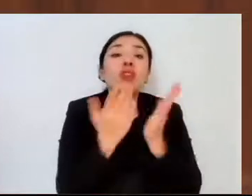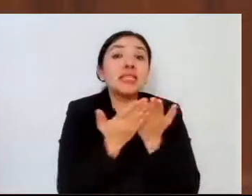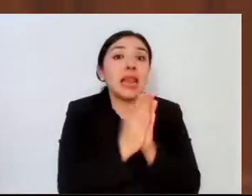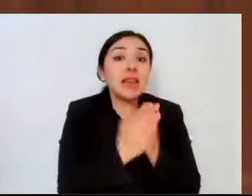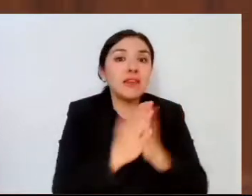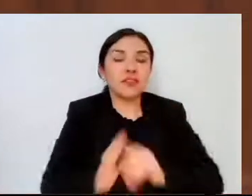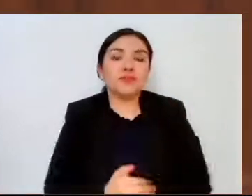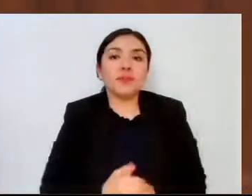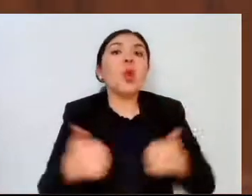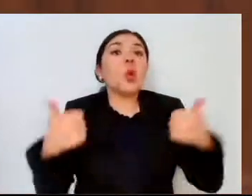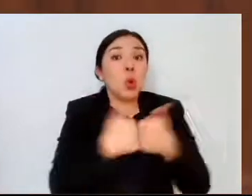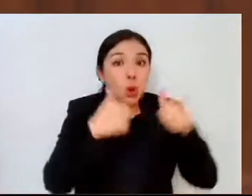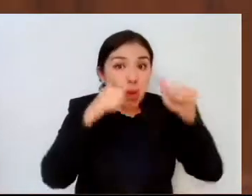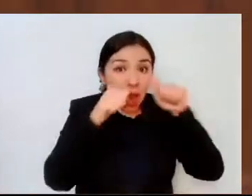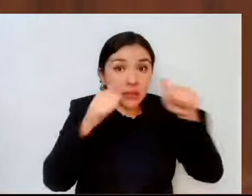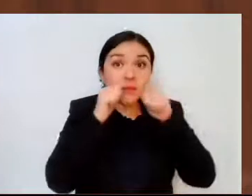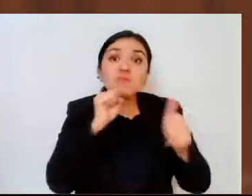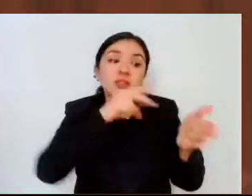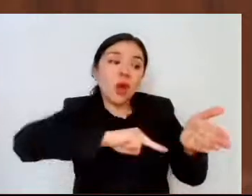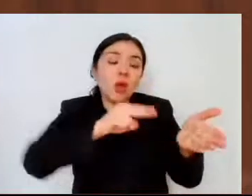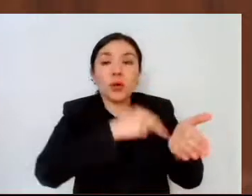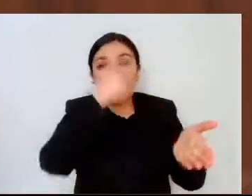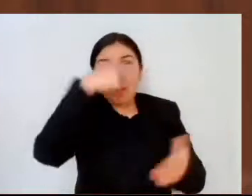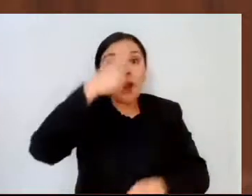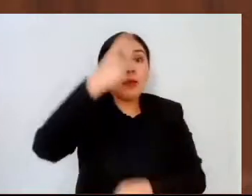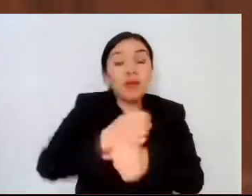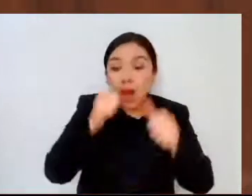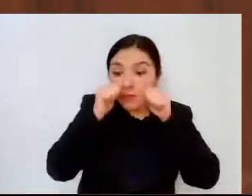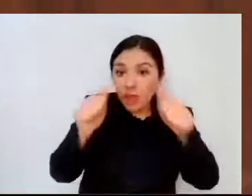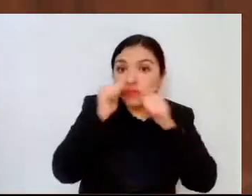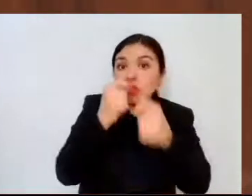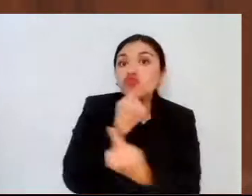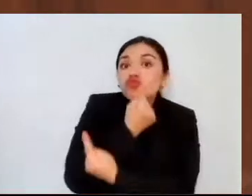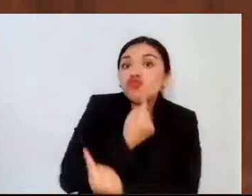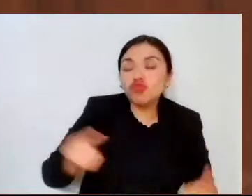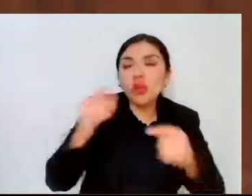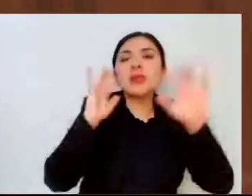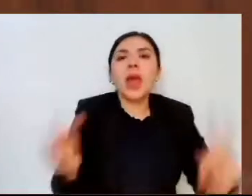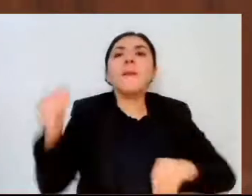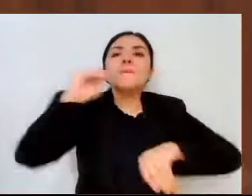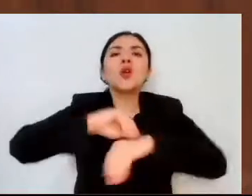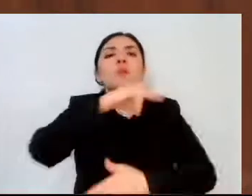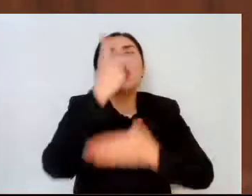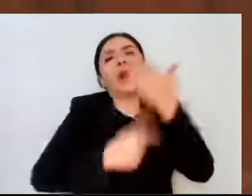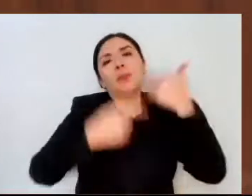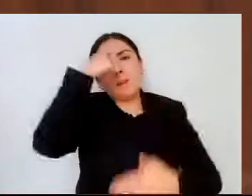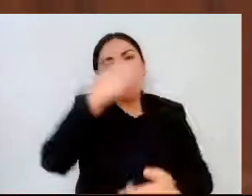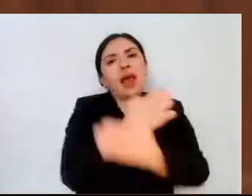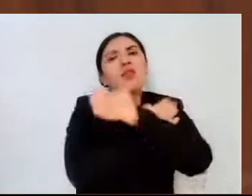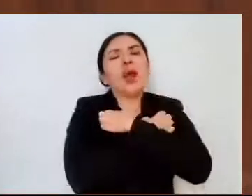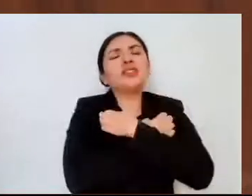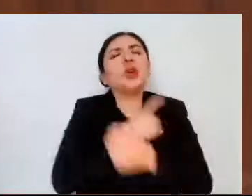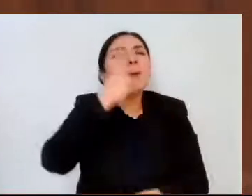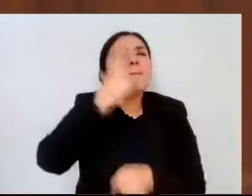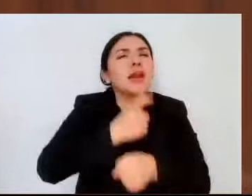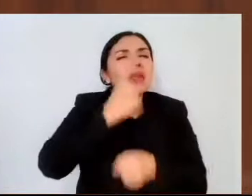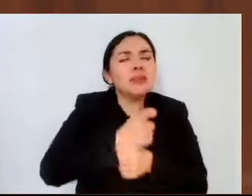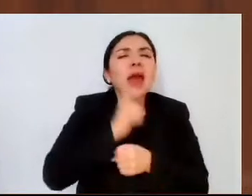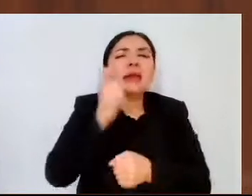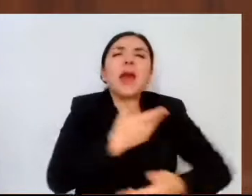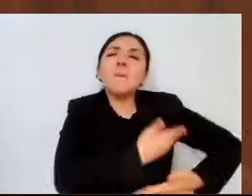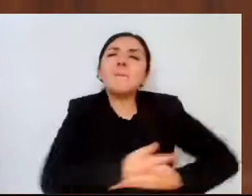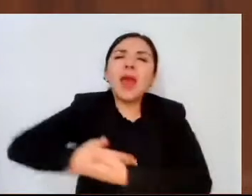Atendiendo el Pacto por la Primera Infancia, se implementó el programa de educación inicial, Bebés Más